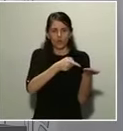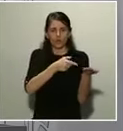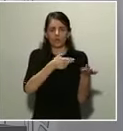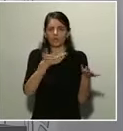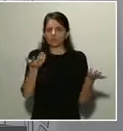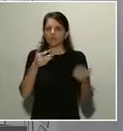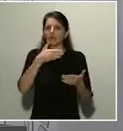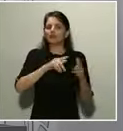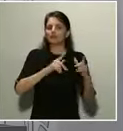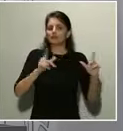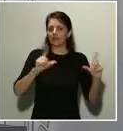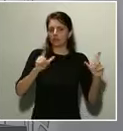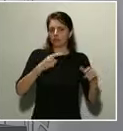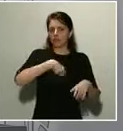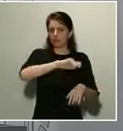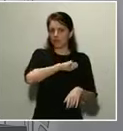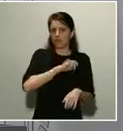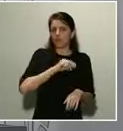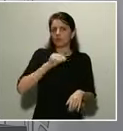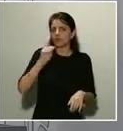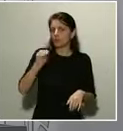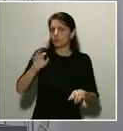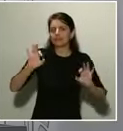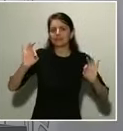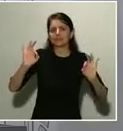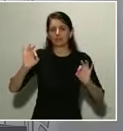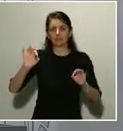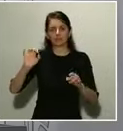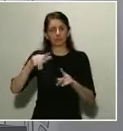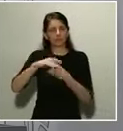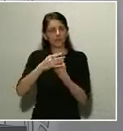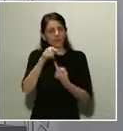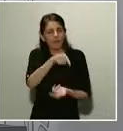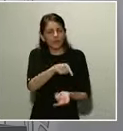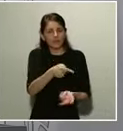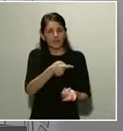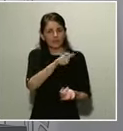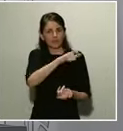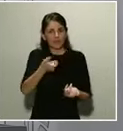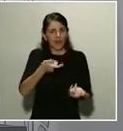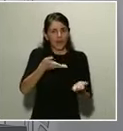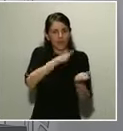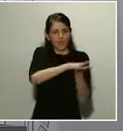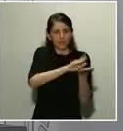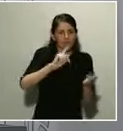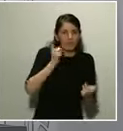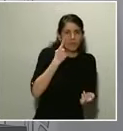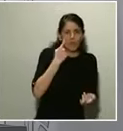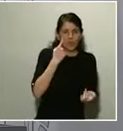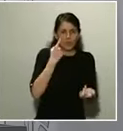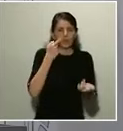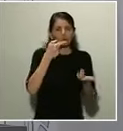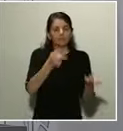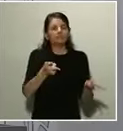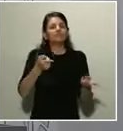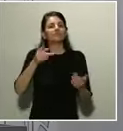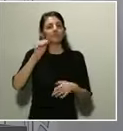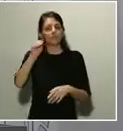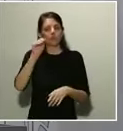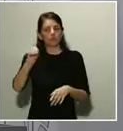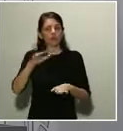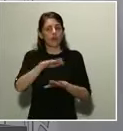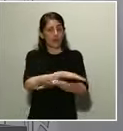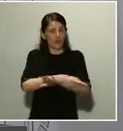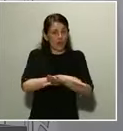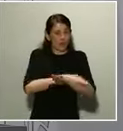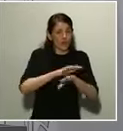situación que se ha encontrado el ejército en algunas residencias, ¿considera el Gobierno que han sido insuficientes las medidas que se han tomado en los centros de mayores? ¿Van a tomar